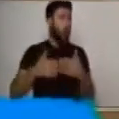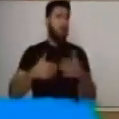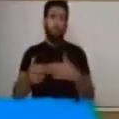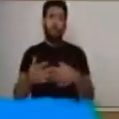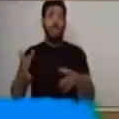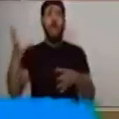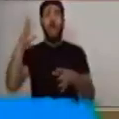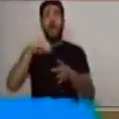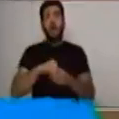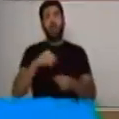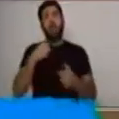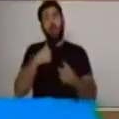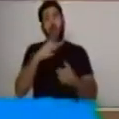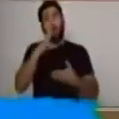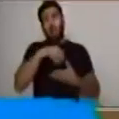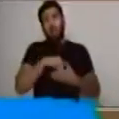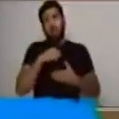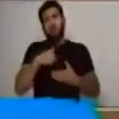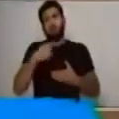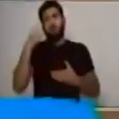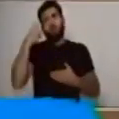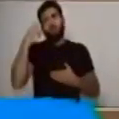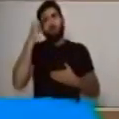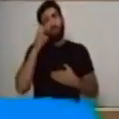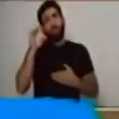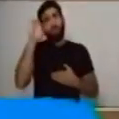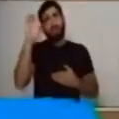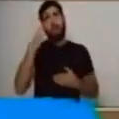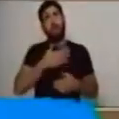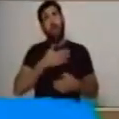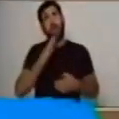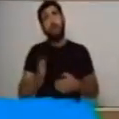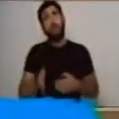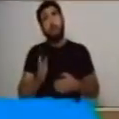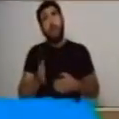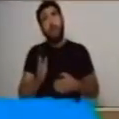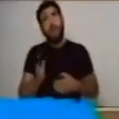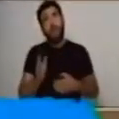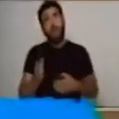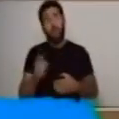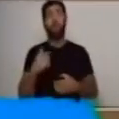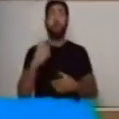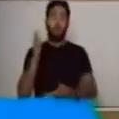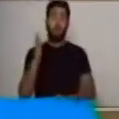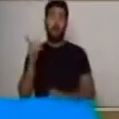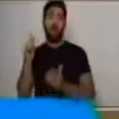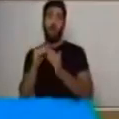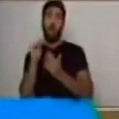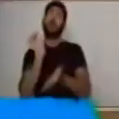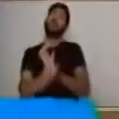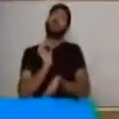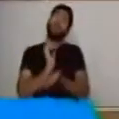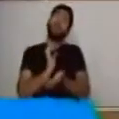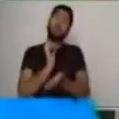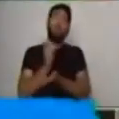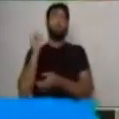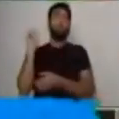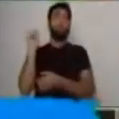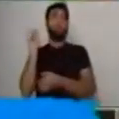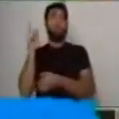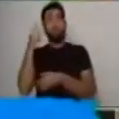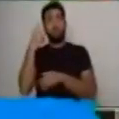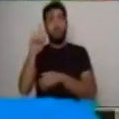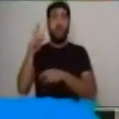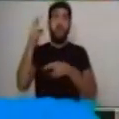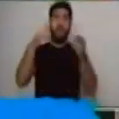extrañaba caramelo. Quien lo esperaba con mucho amor en casa. Tengo aquí